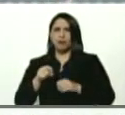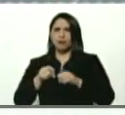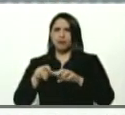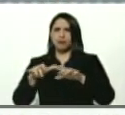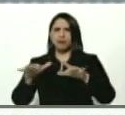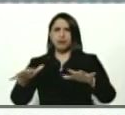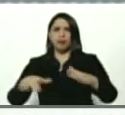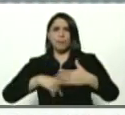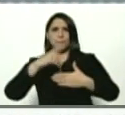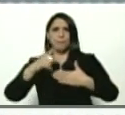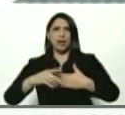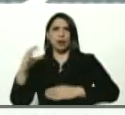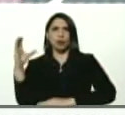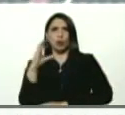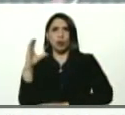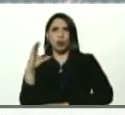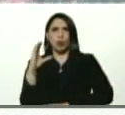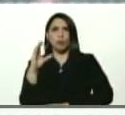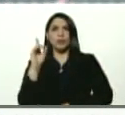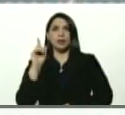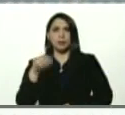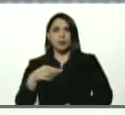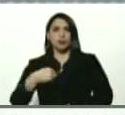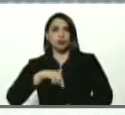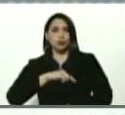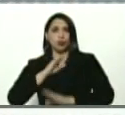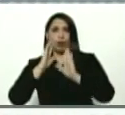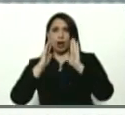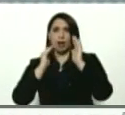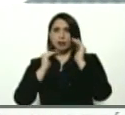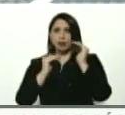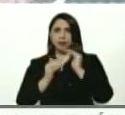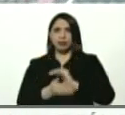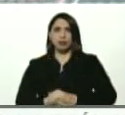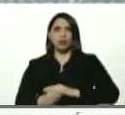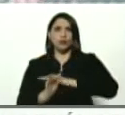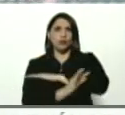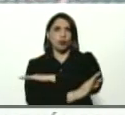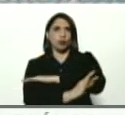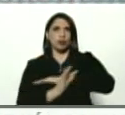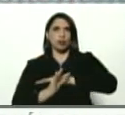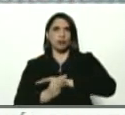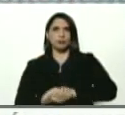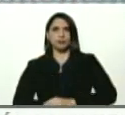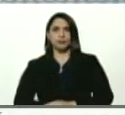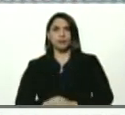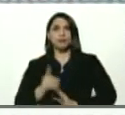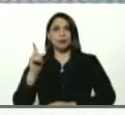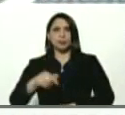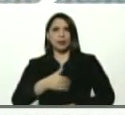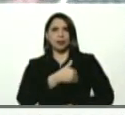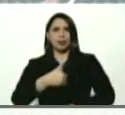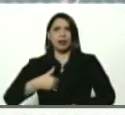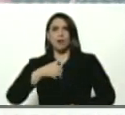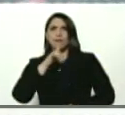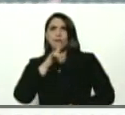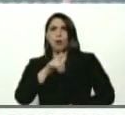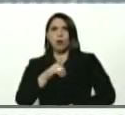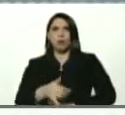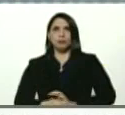plan desde Colombia, pero que también lo estamos atendiendo en la frontera. También queríamos informar